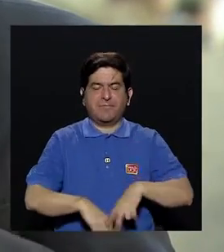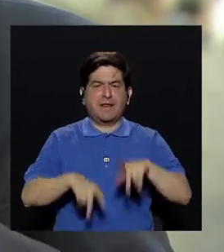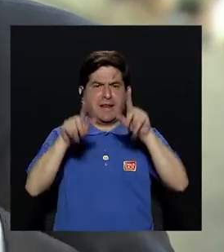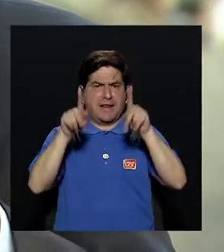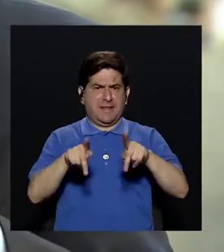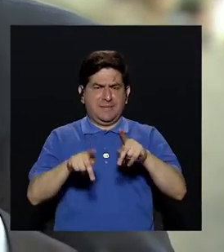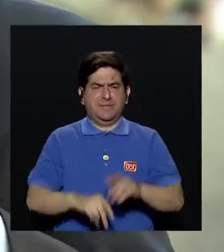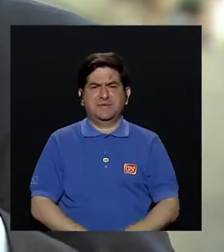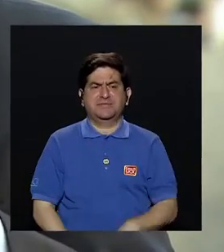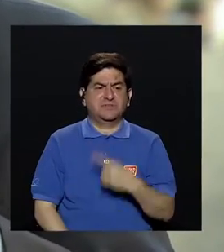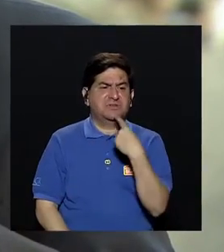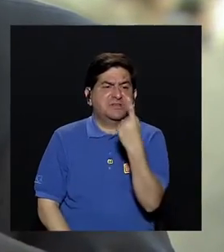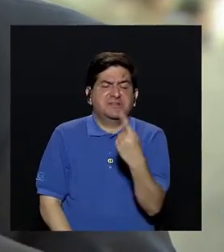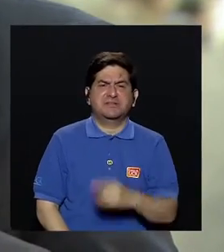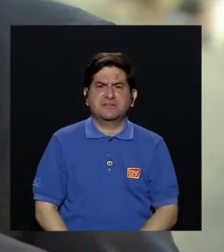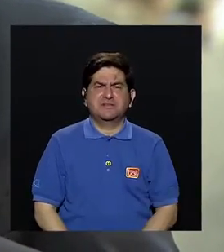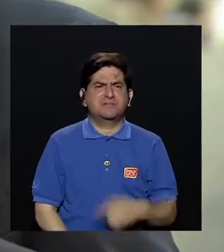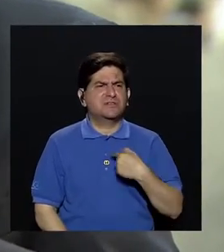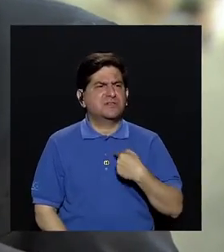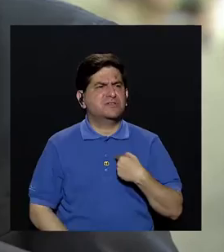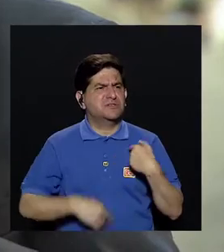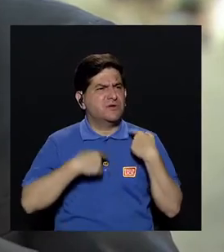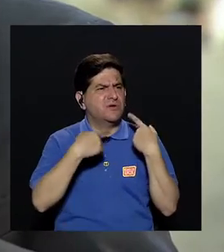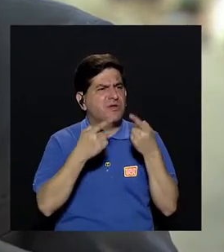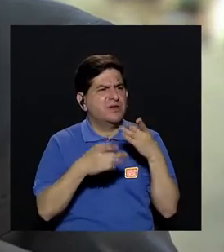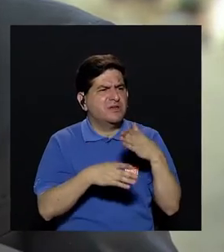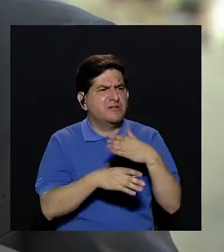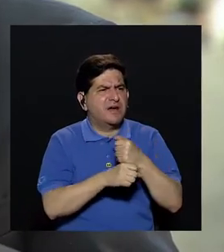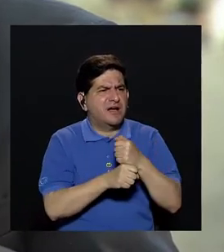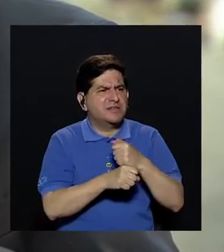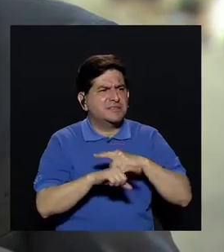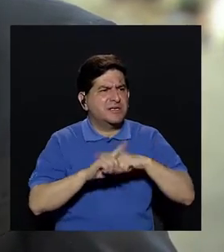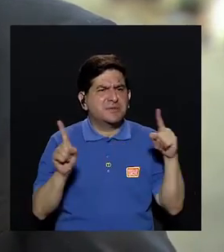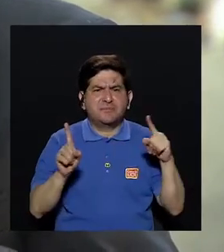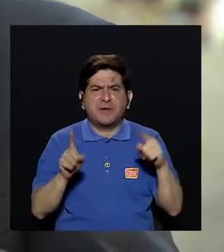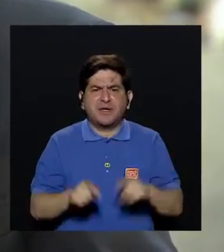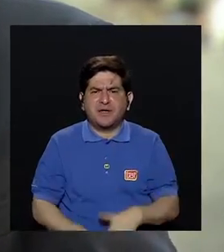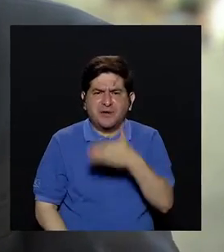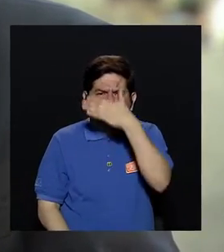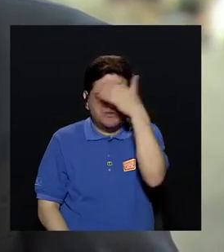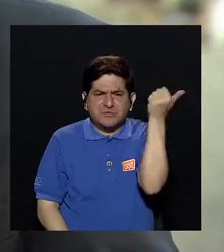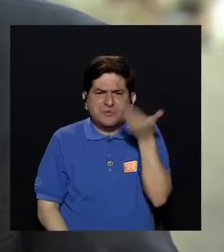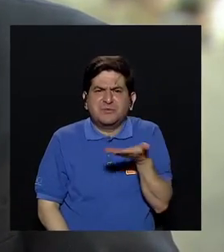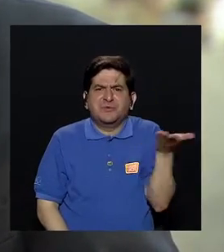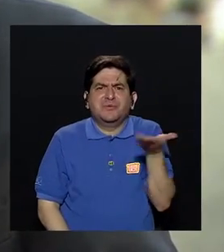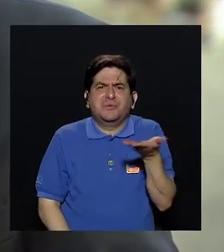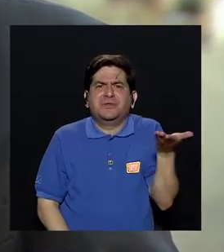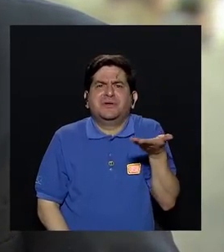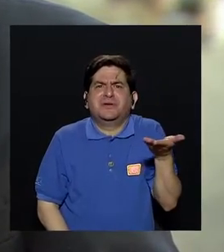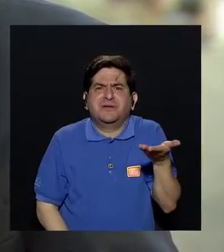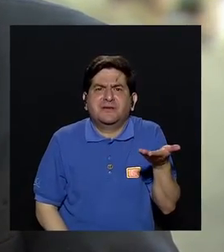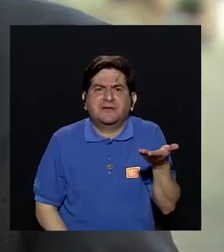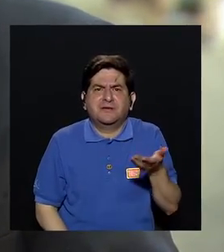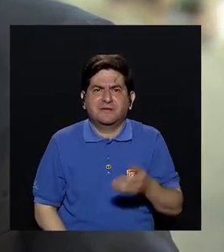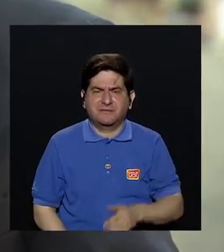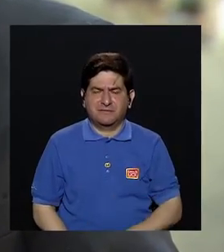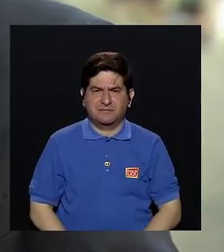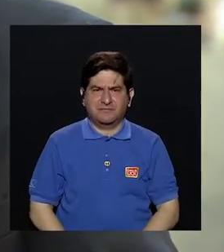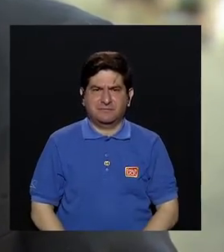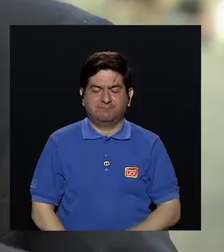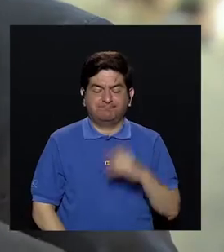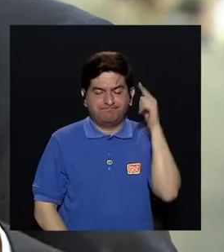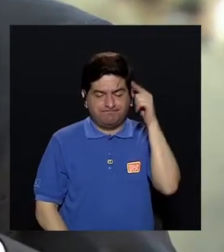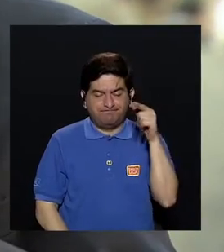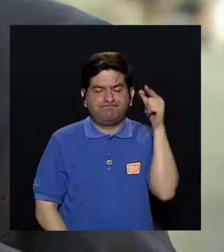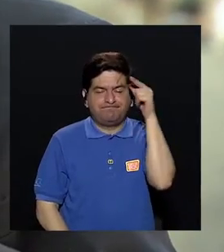el familiar o el paciente diga, iba a hacer tal cosa y de camino olvidé que era lo que tenía que hacer. Y,